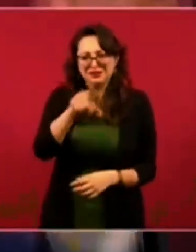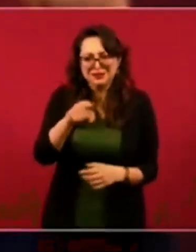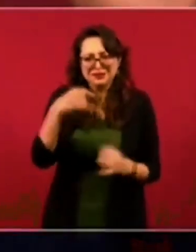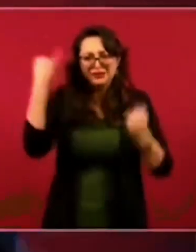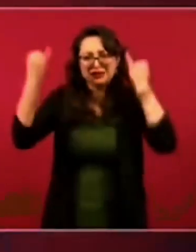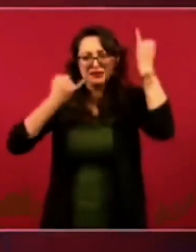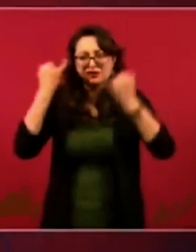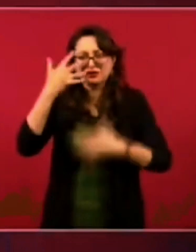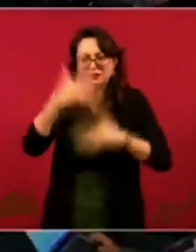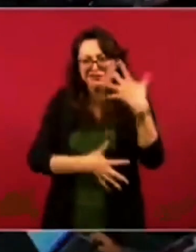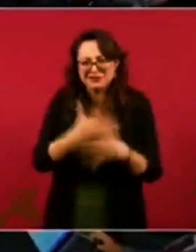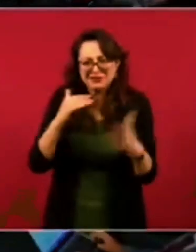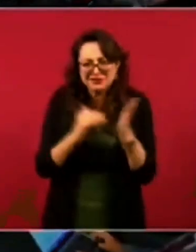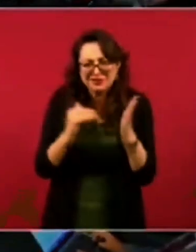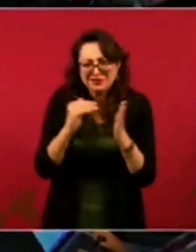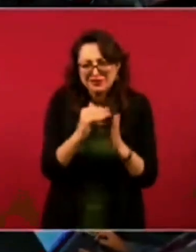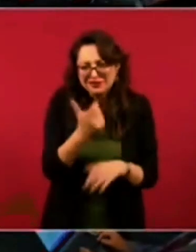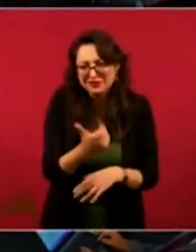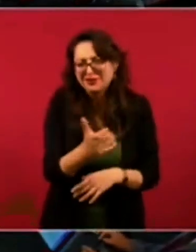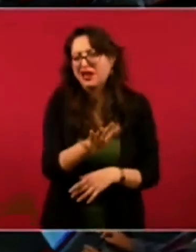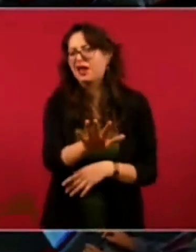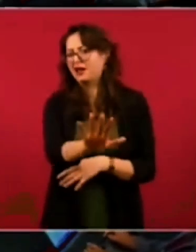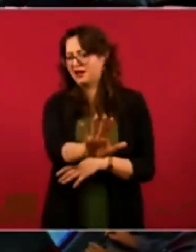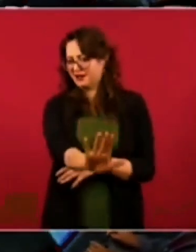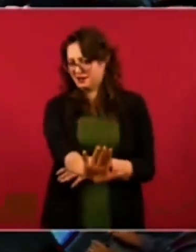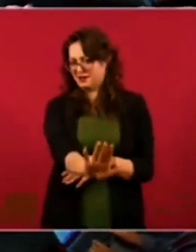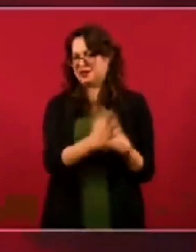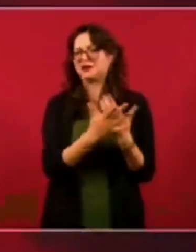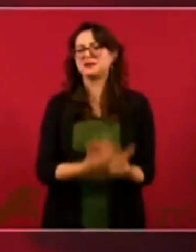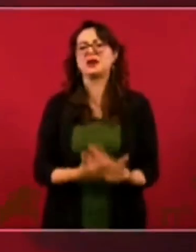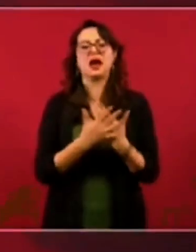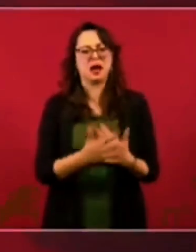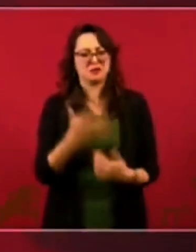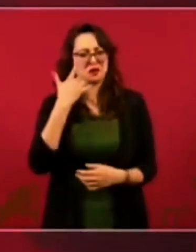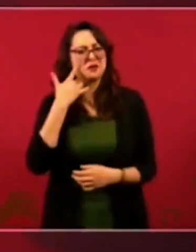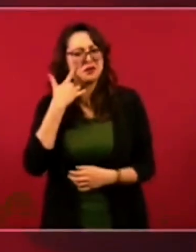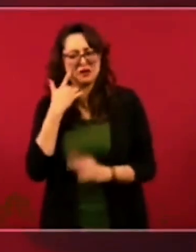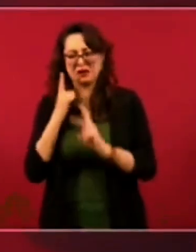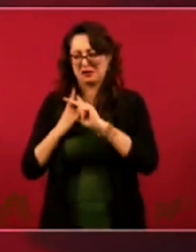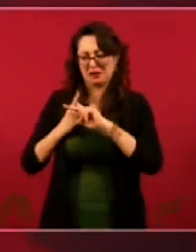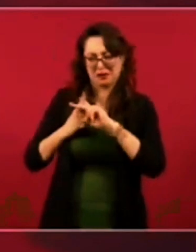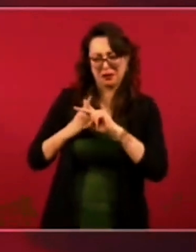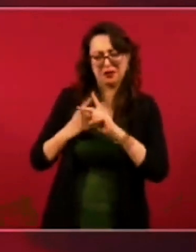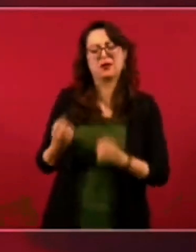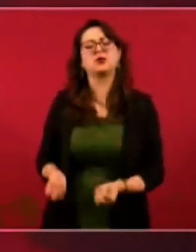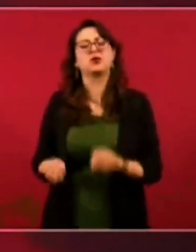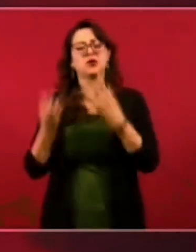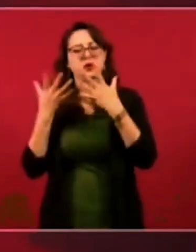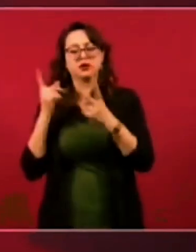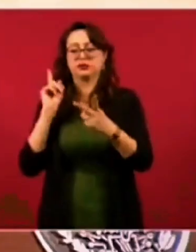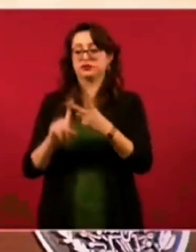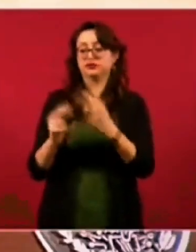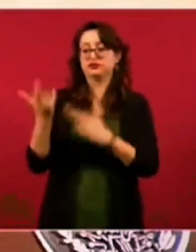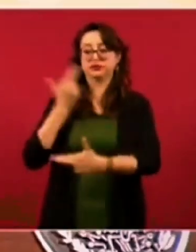de pesos. Vamos a ver cuánto es la cantidad, cuánto se recuperó, cuánto realmente